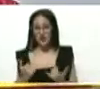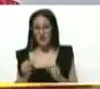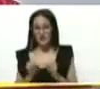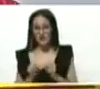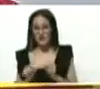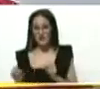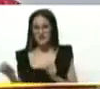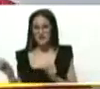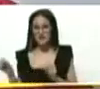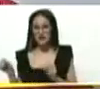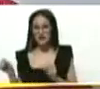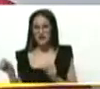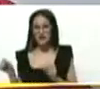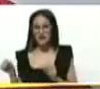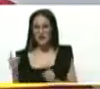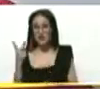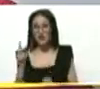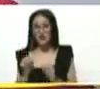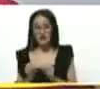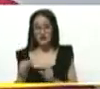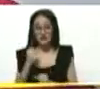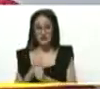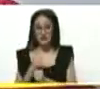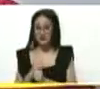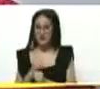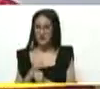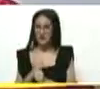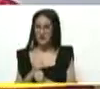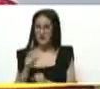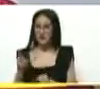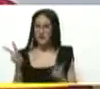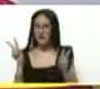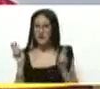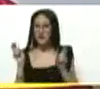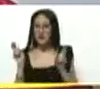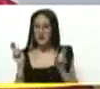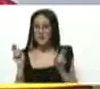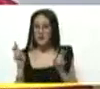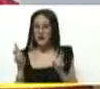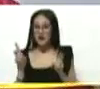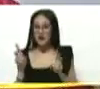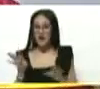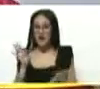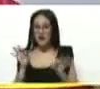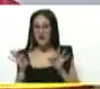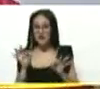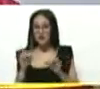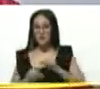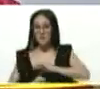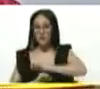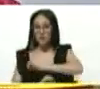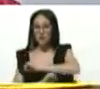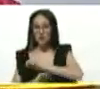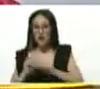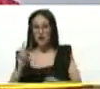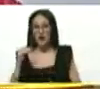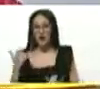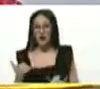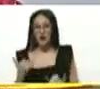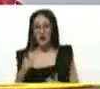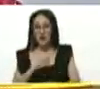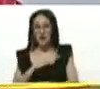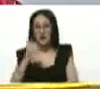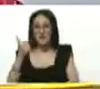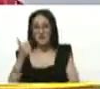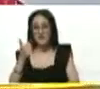de semana. Tenemos dos fines de semana trabajando en este tema. Primero con la elección de los propulsores. Ahora con los jefes y jefas de